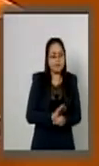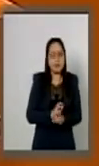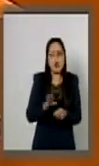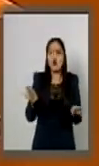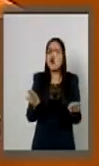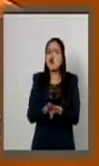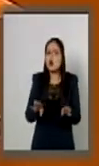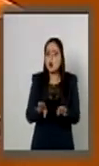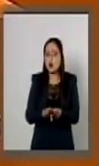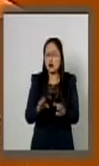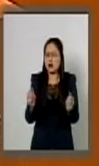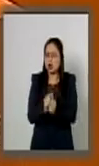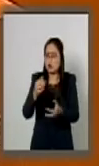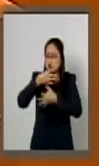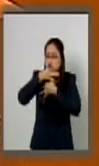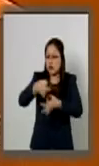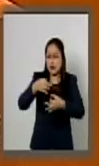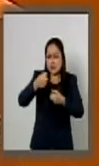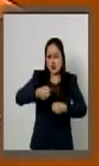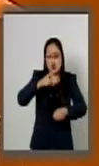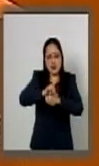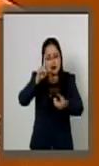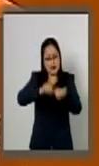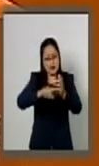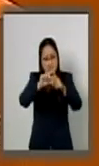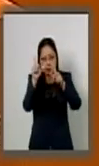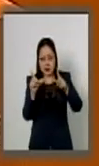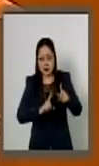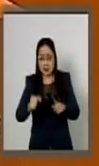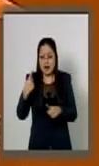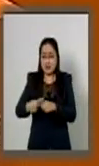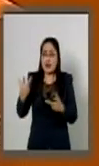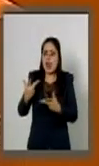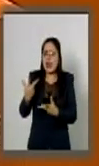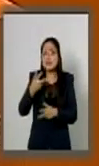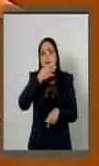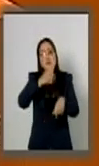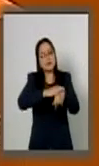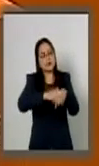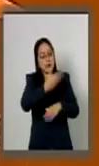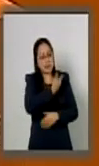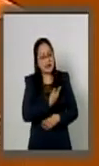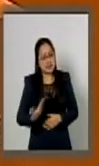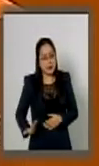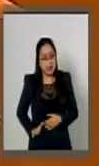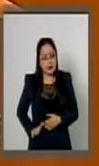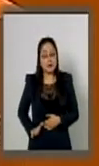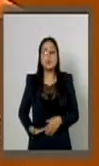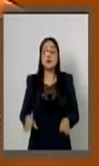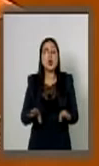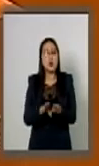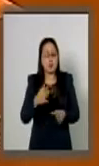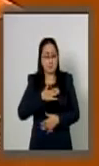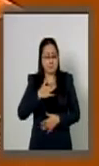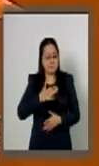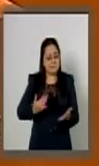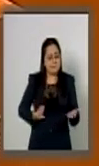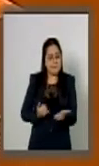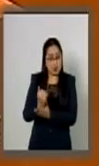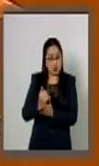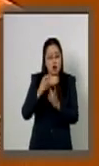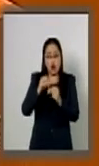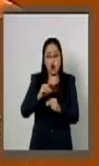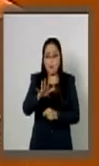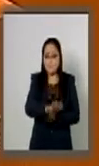declaratoria de protección a la seguridad interior que emitirá el jefe del Ejecutivo, ya sea por decisión propia o a